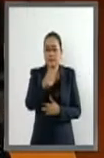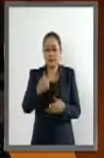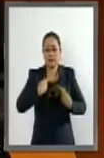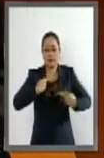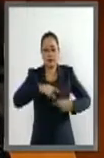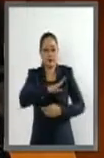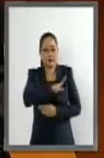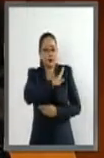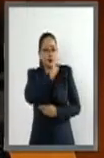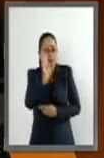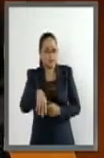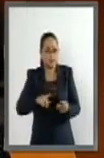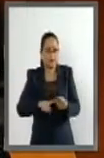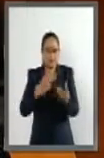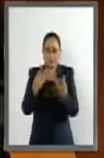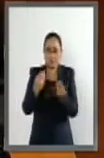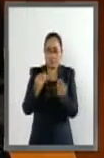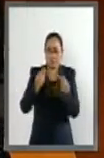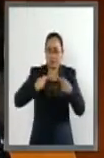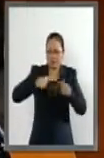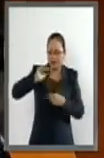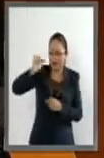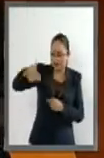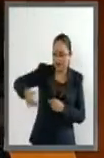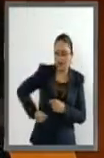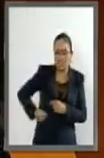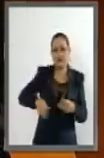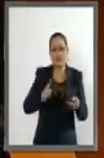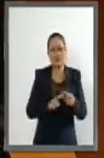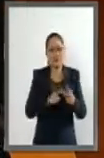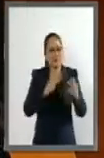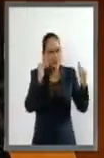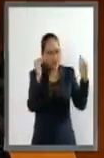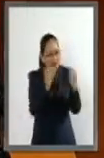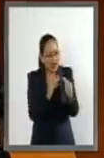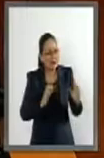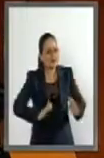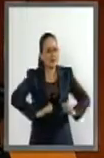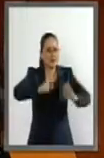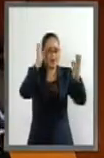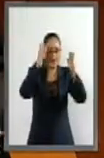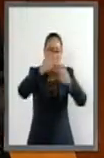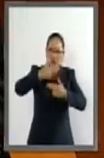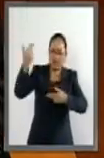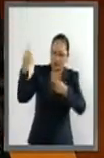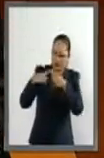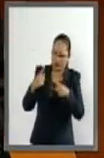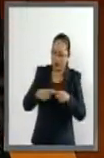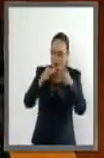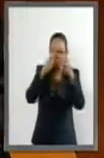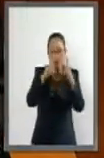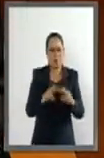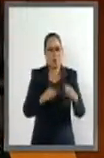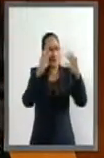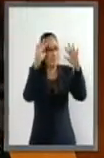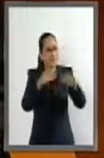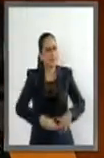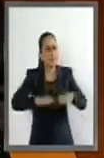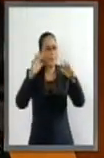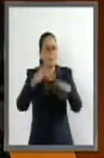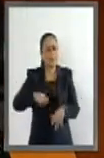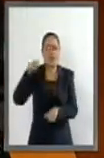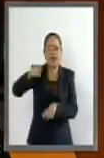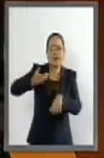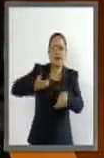decenas de heridos y diversos daños materiales que afectaron principalmente las entidades de